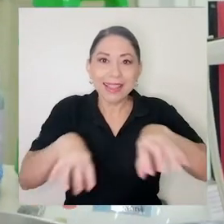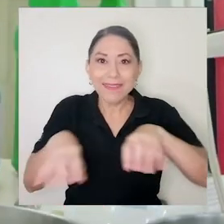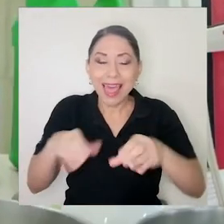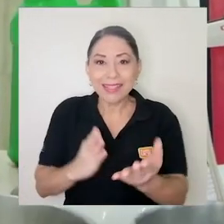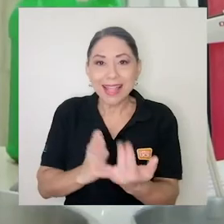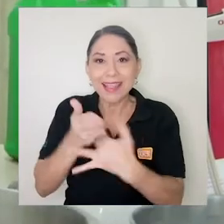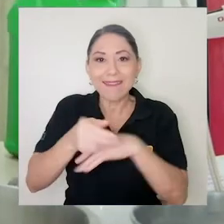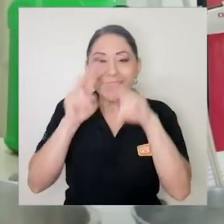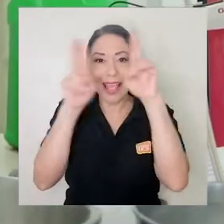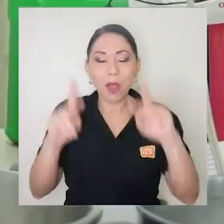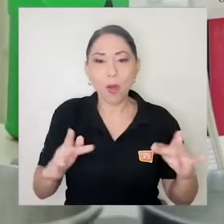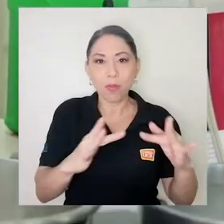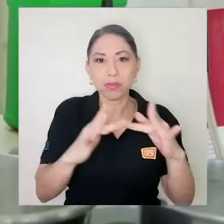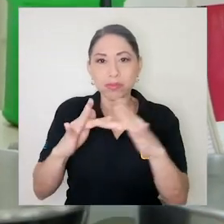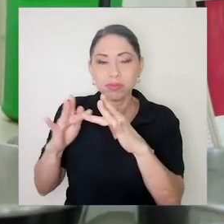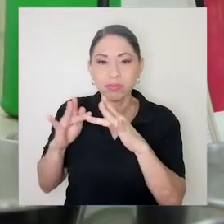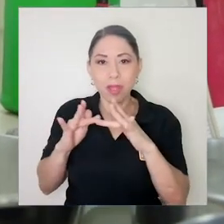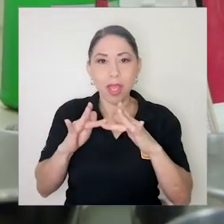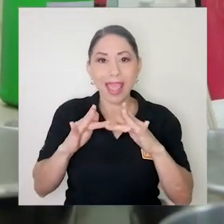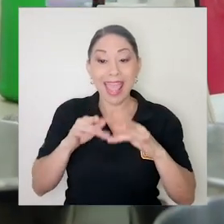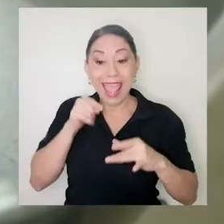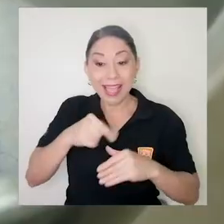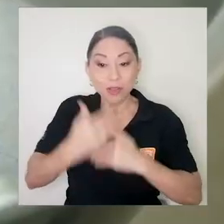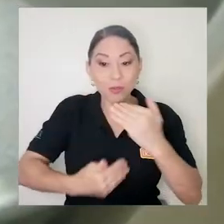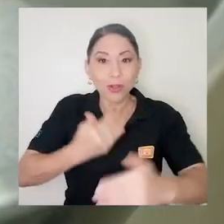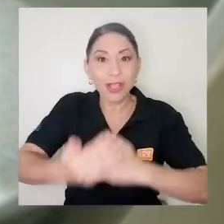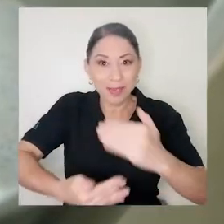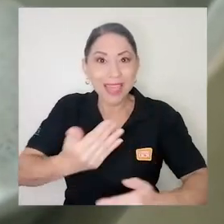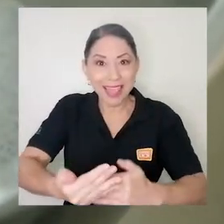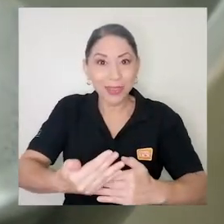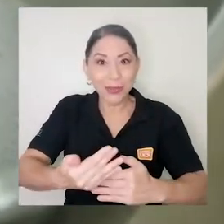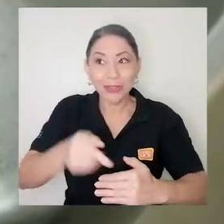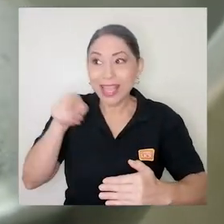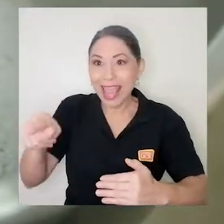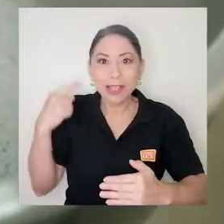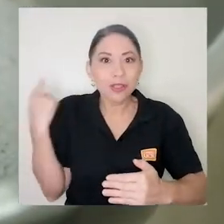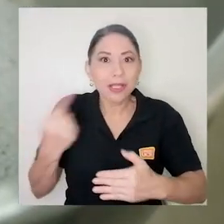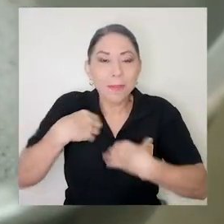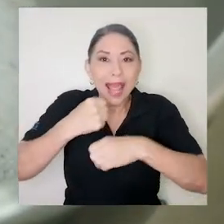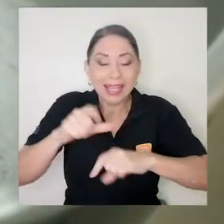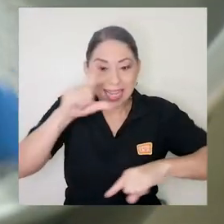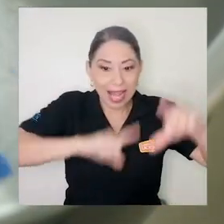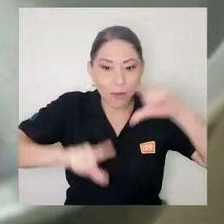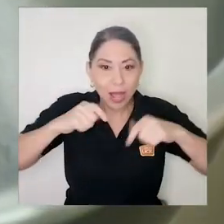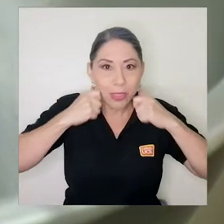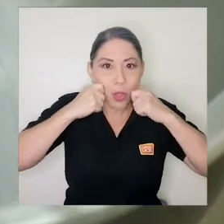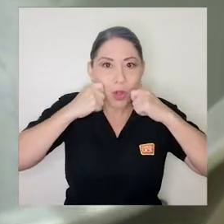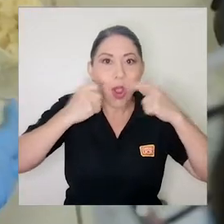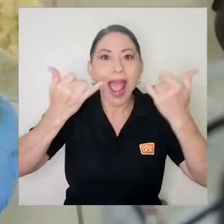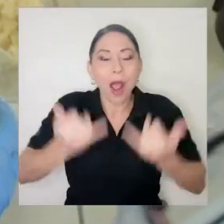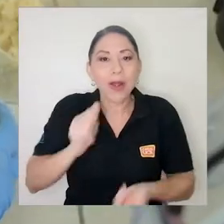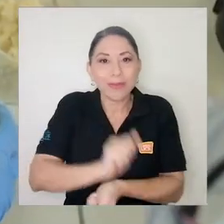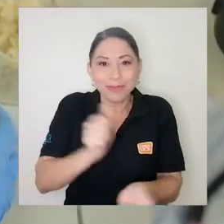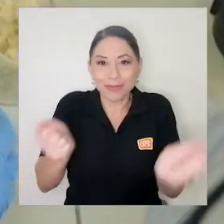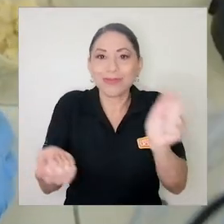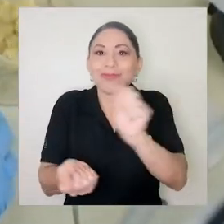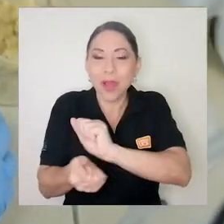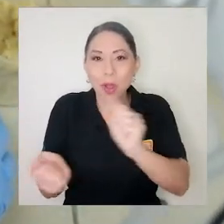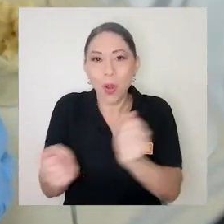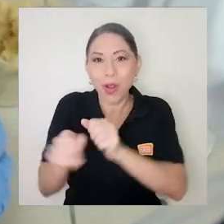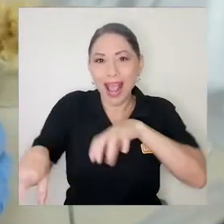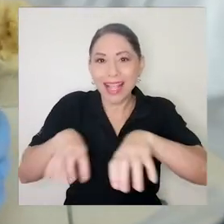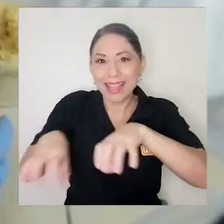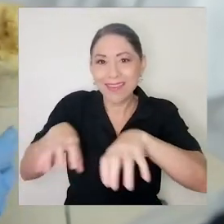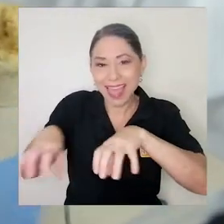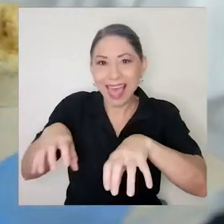de forma virtual, nos ha tocado adaptar esos procedimientos que ellos desarrollan a nivel de laboratorio mediante actividades que ellos